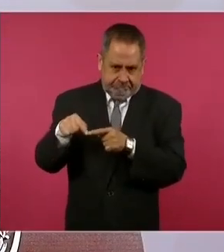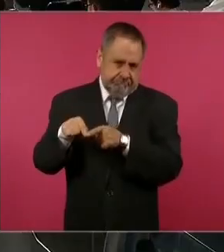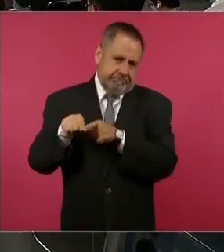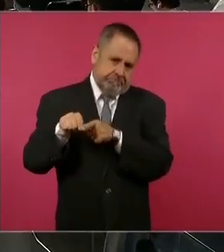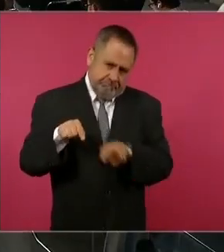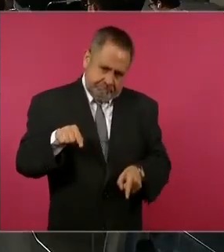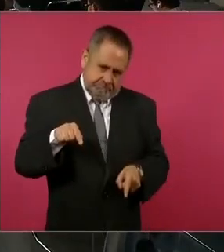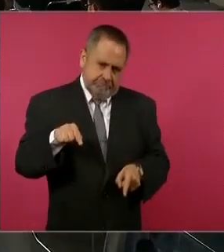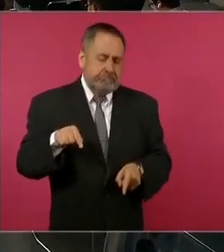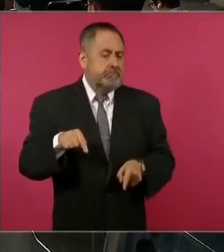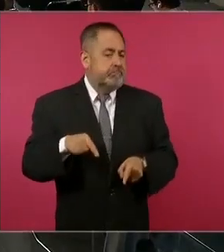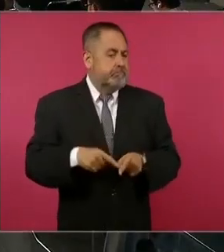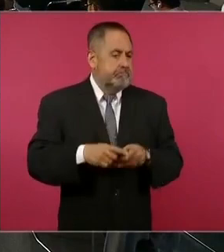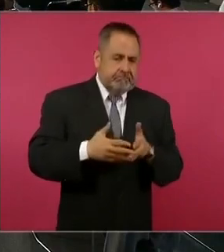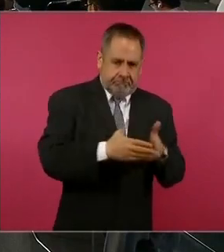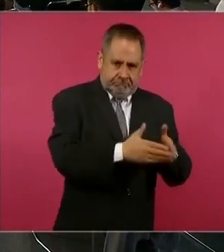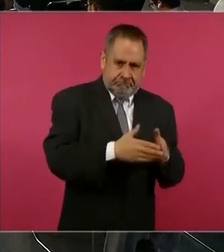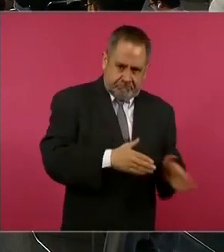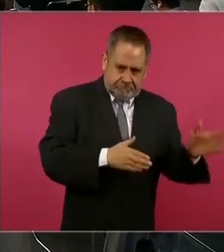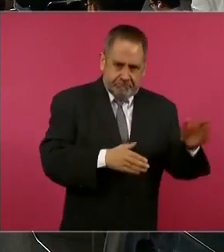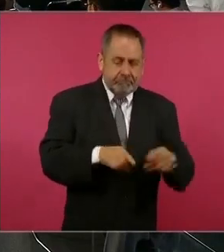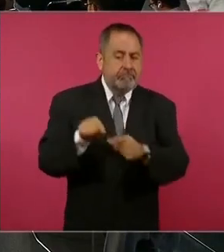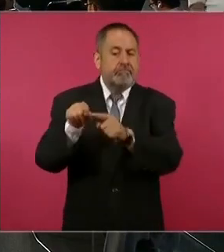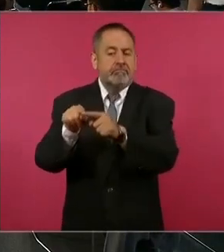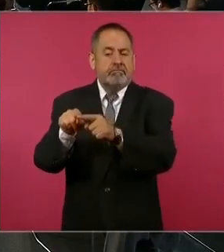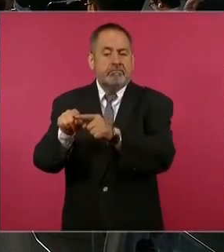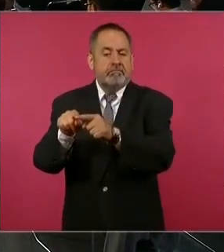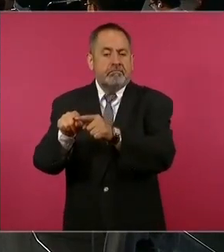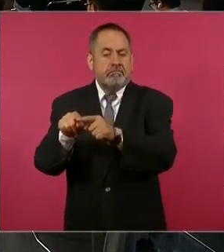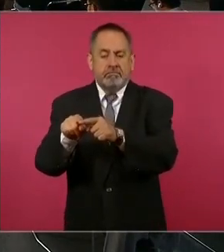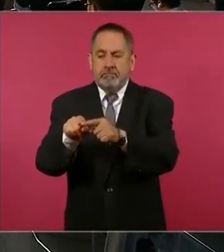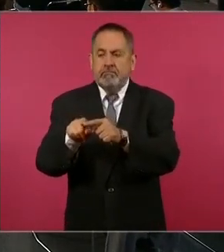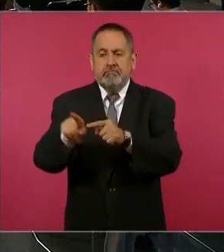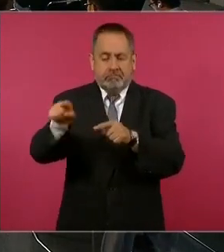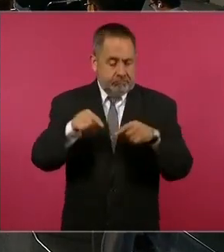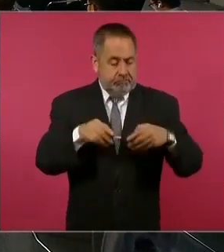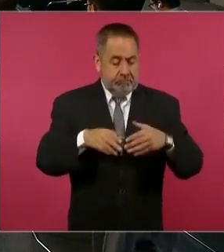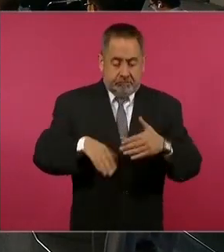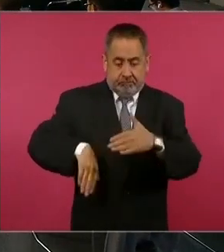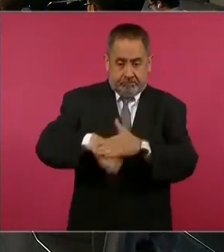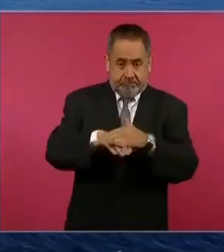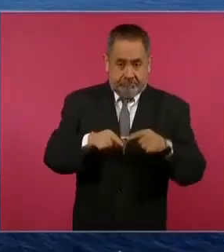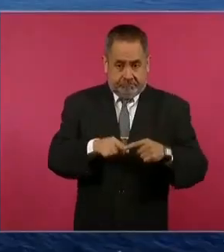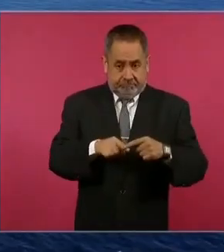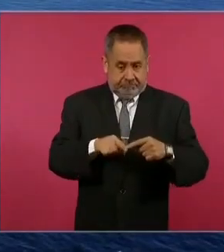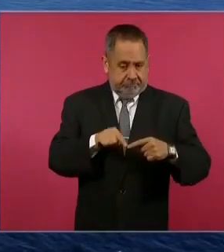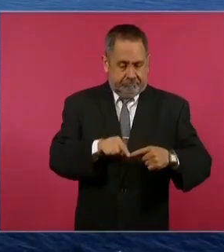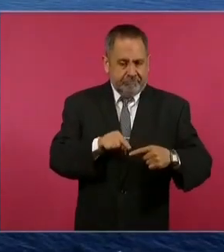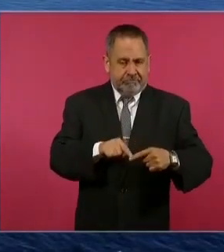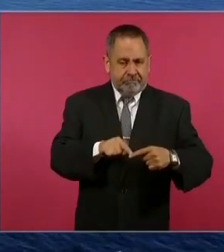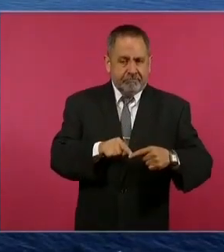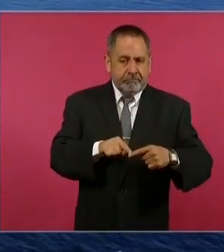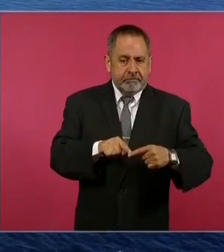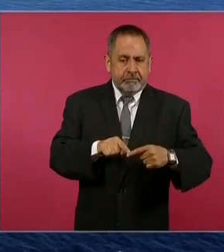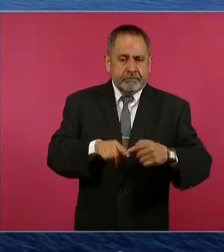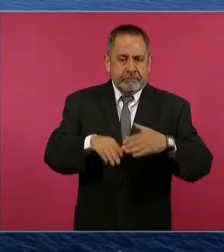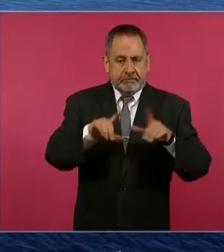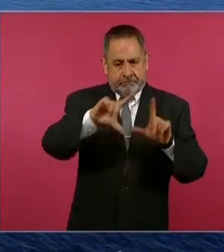atravesar del Pacífico al Atlántico, al Golfo,